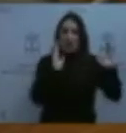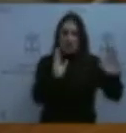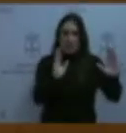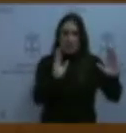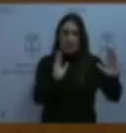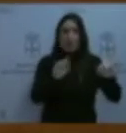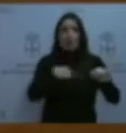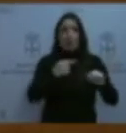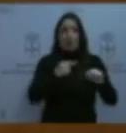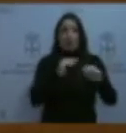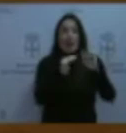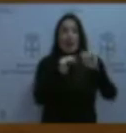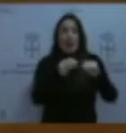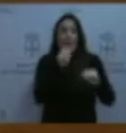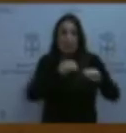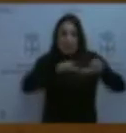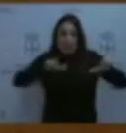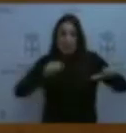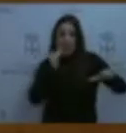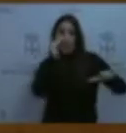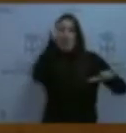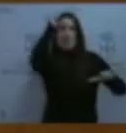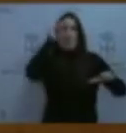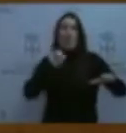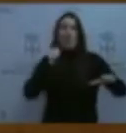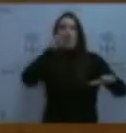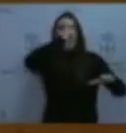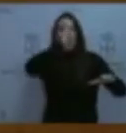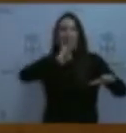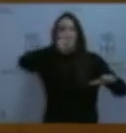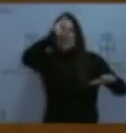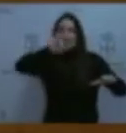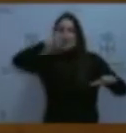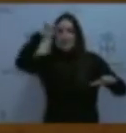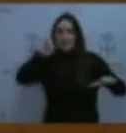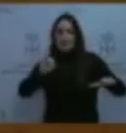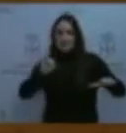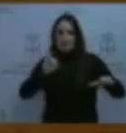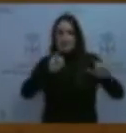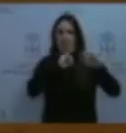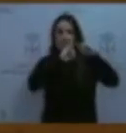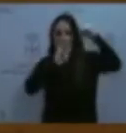los pisos superiores del comedor comienzan a aparecer una serie de grietas de tamaño considerable.